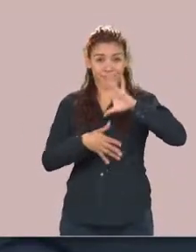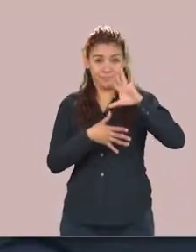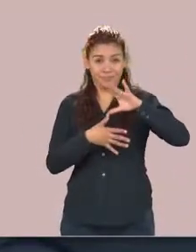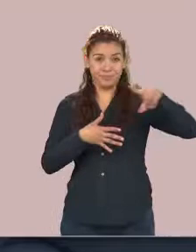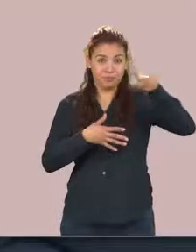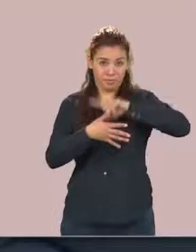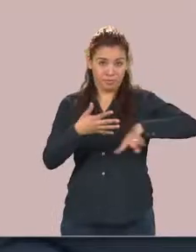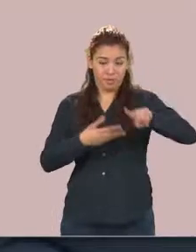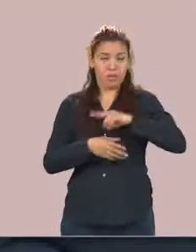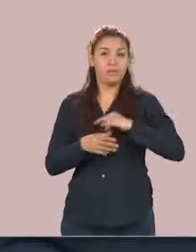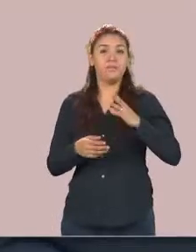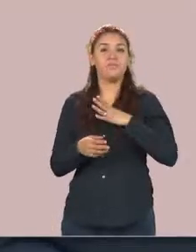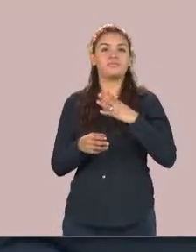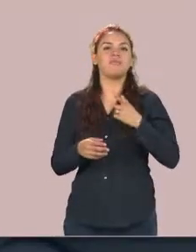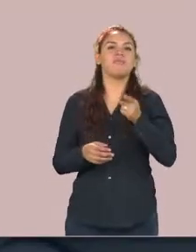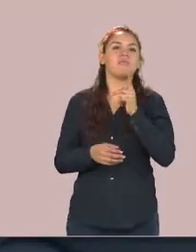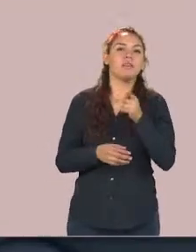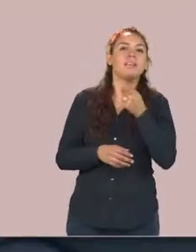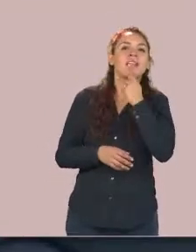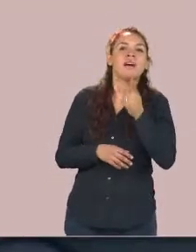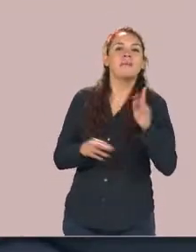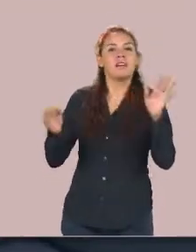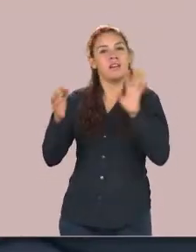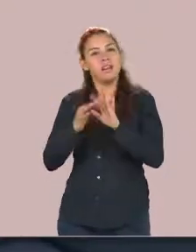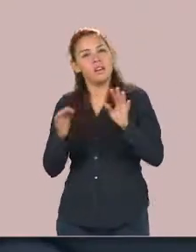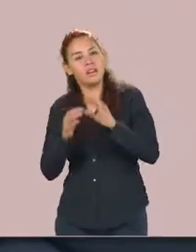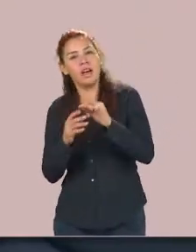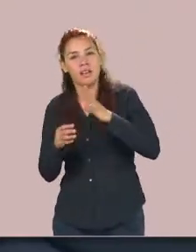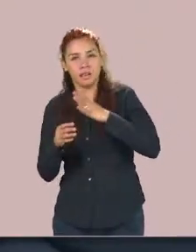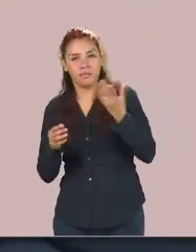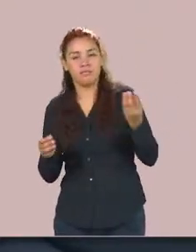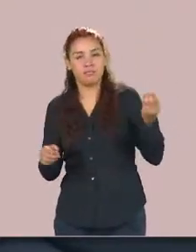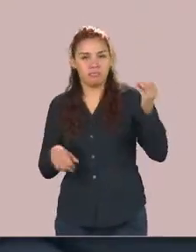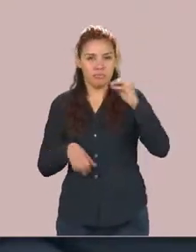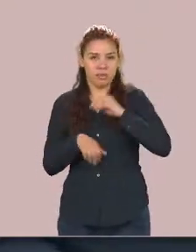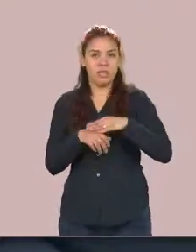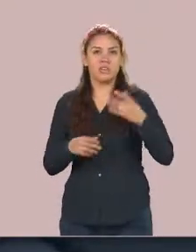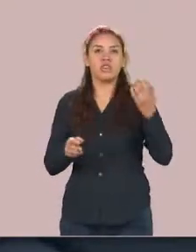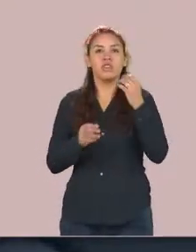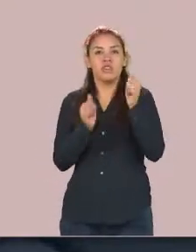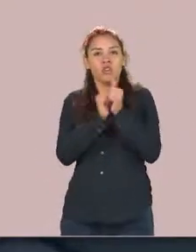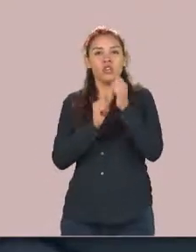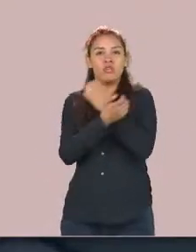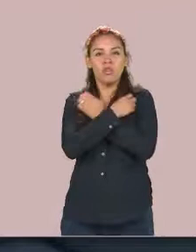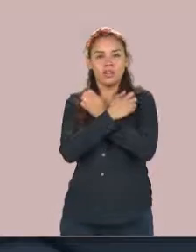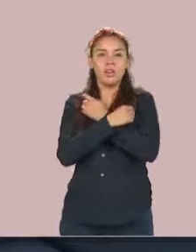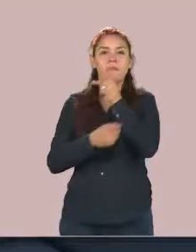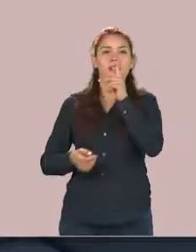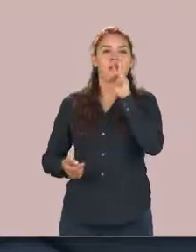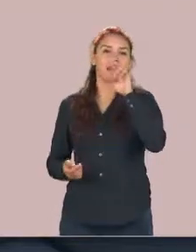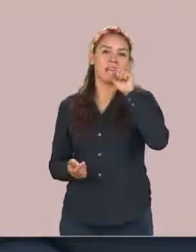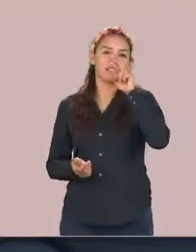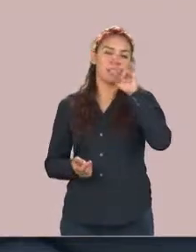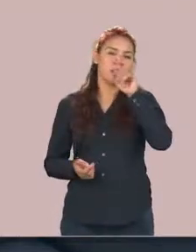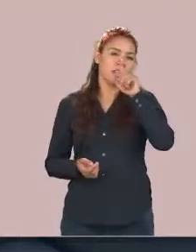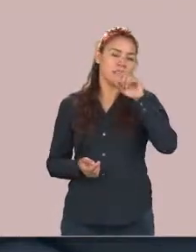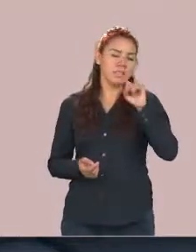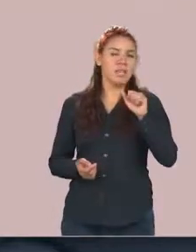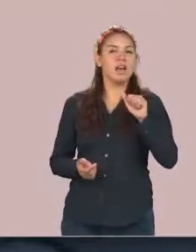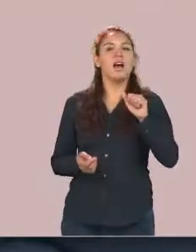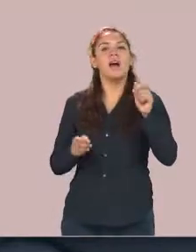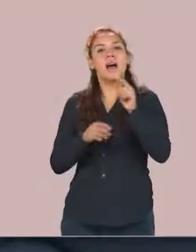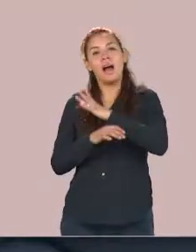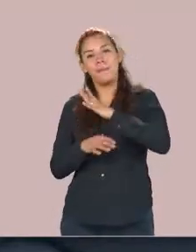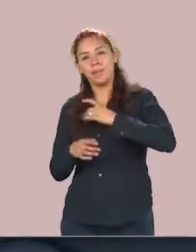aplicación de la resiliencia en el ámbito de la educación ha sido sobre todo en el aspecto de la infancia luego en jóvenes